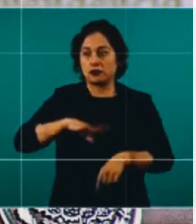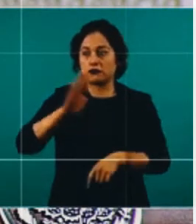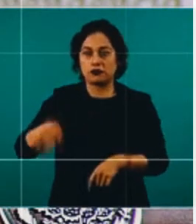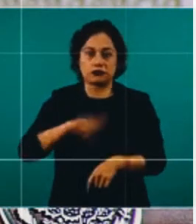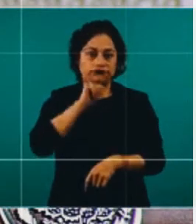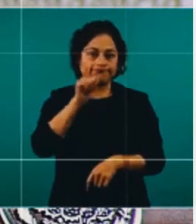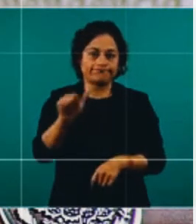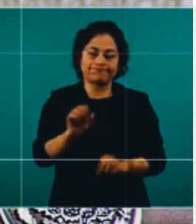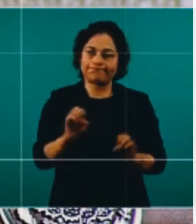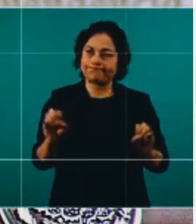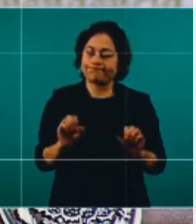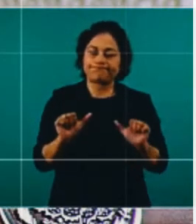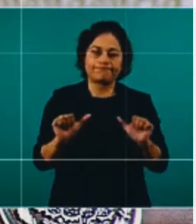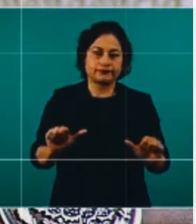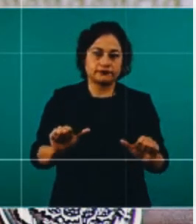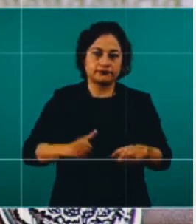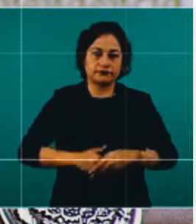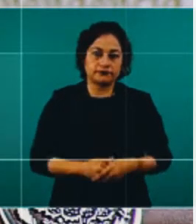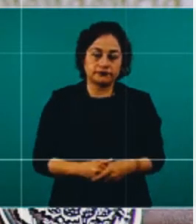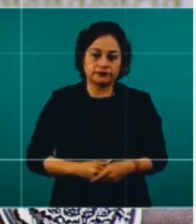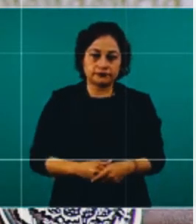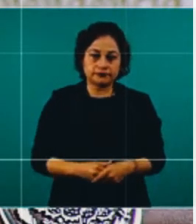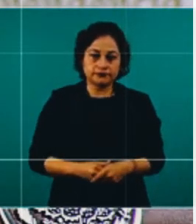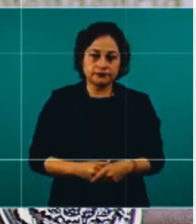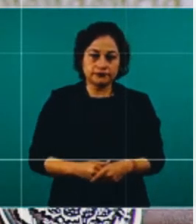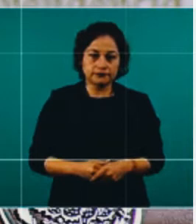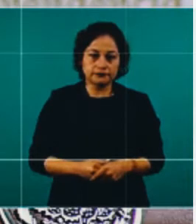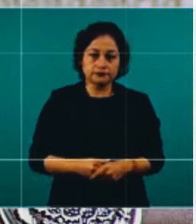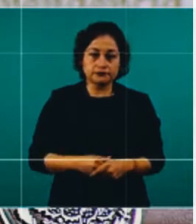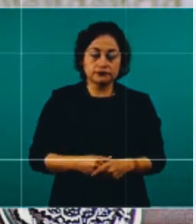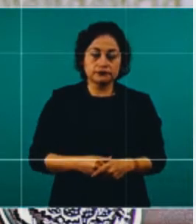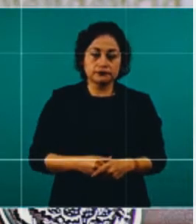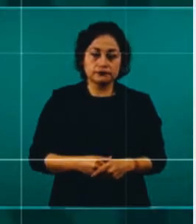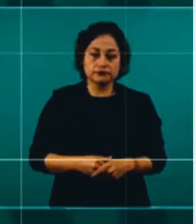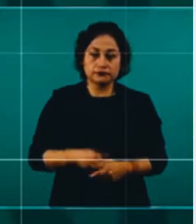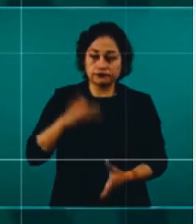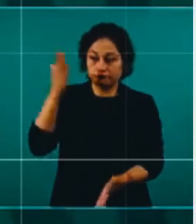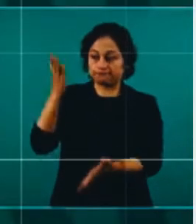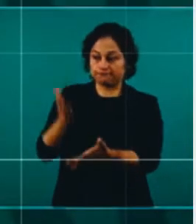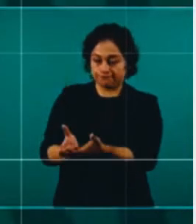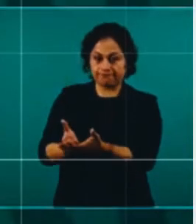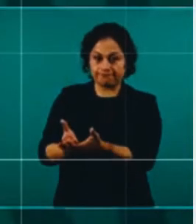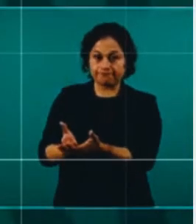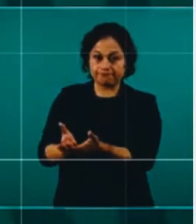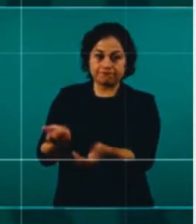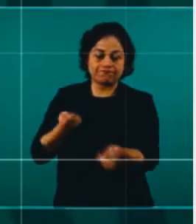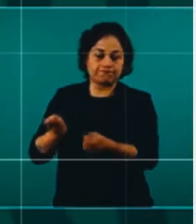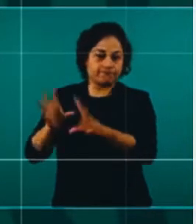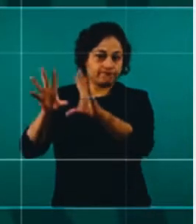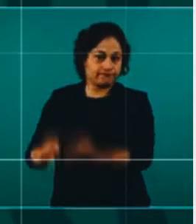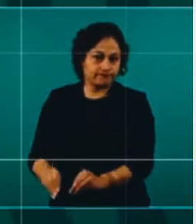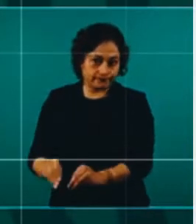se controló relativamente pronto,